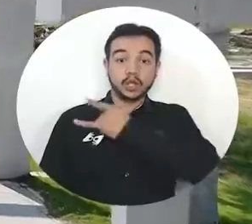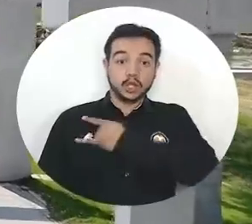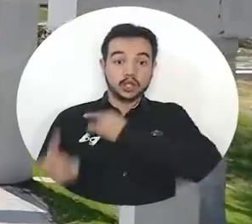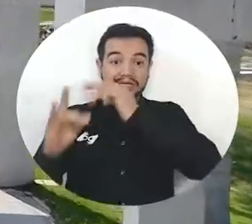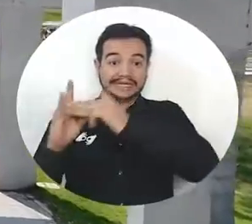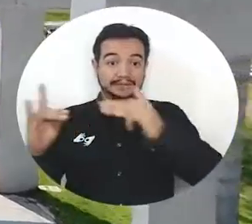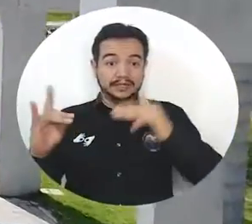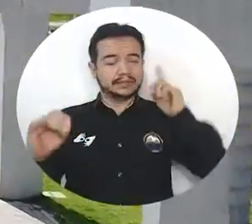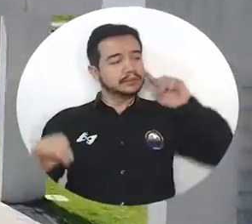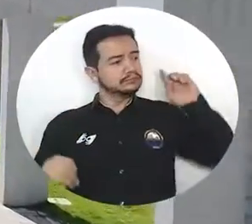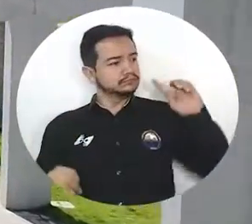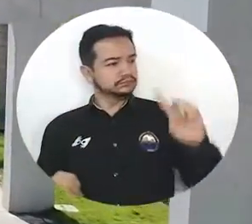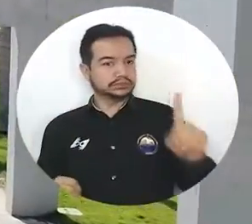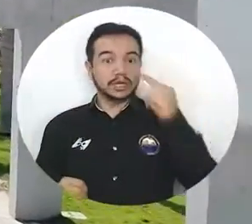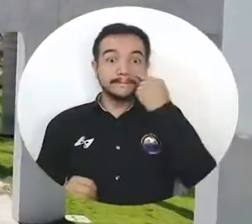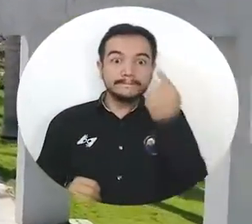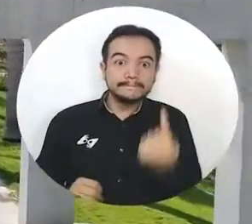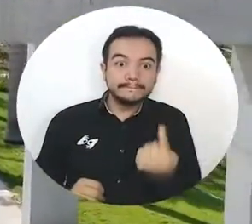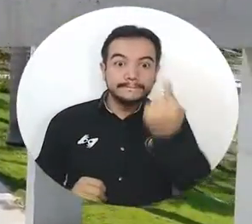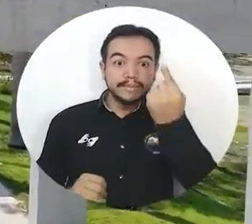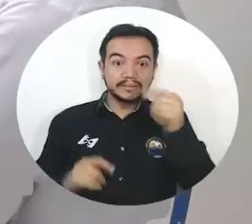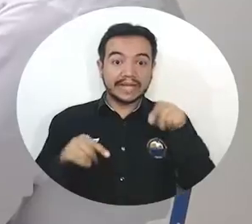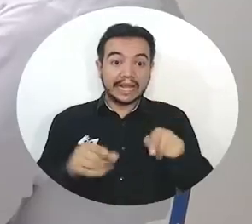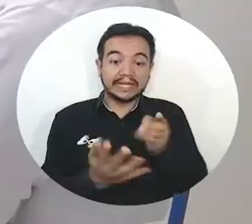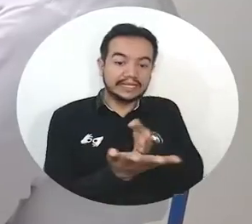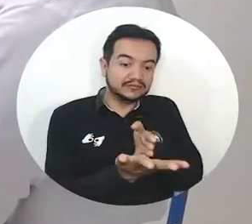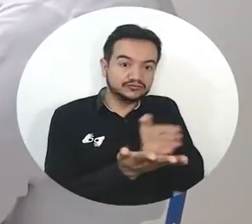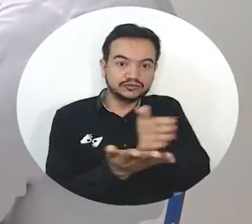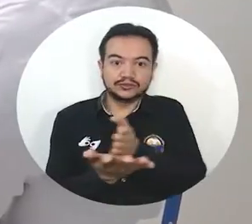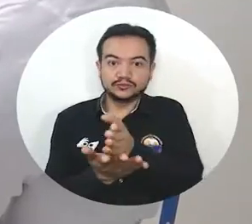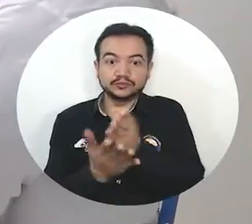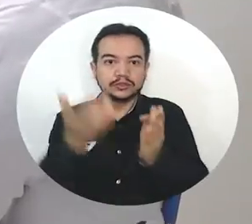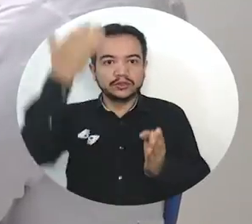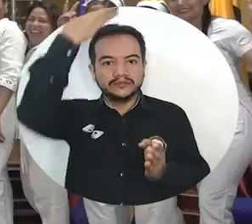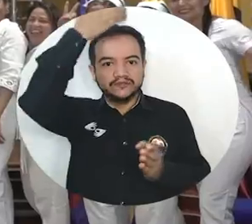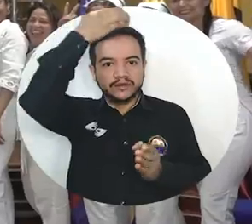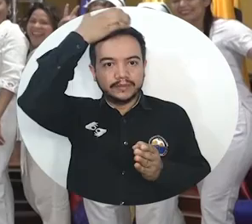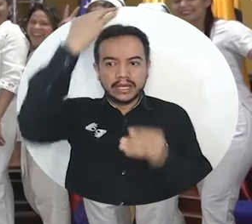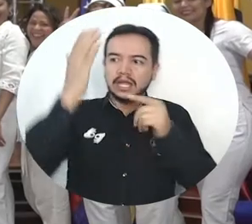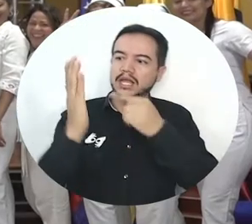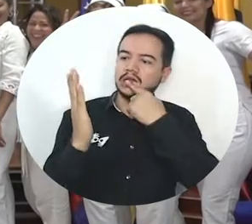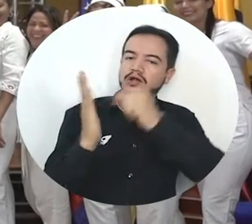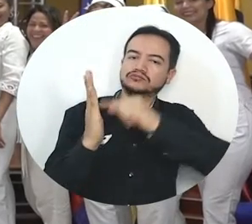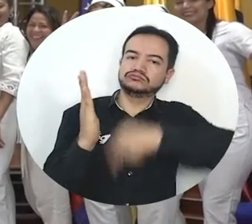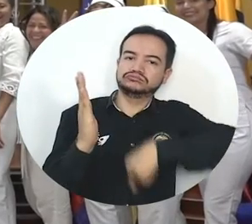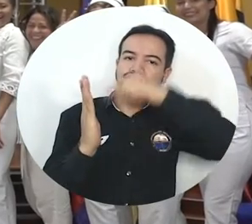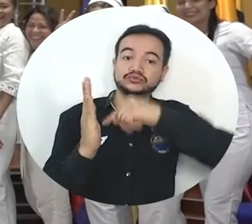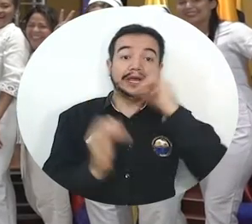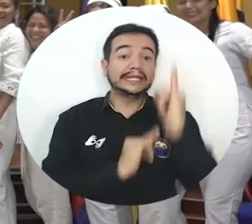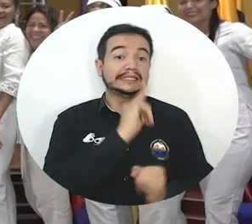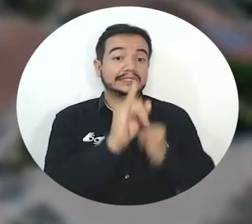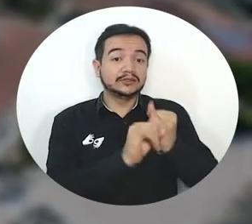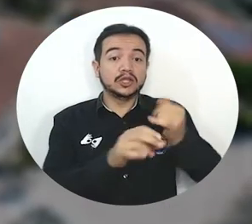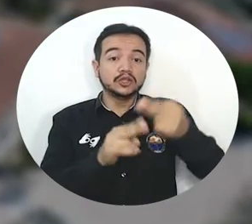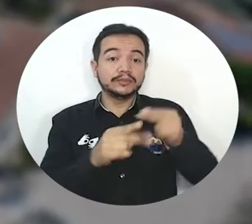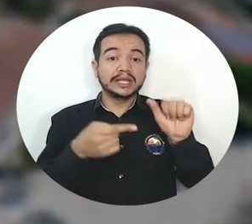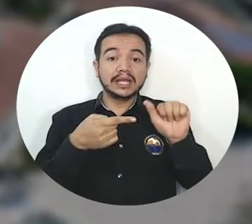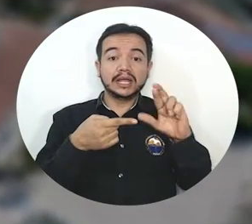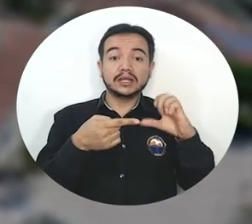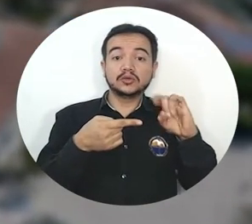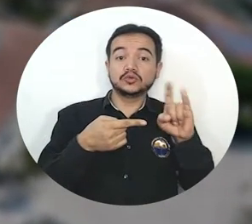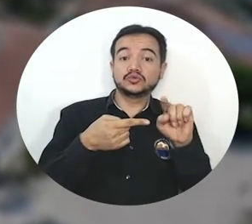Por primera vez en la historia de la Universidad del Magdalena, el Programa de Enfermería obtiene la Acreditación Internacional